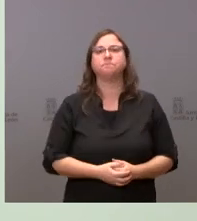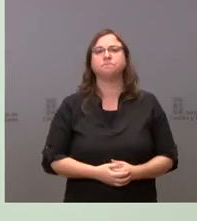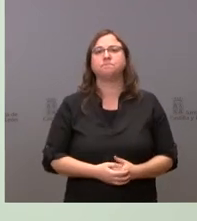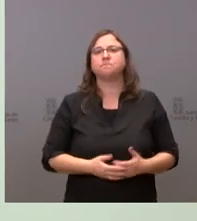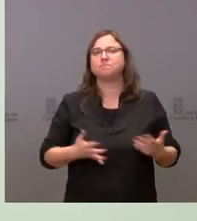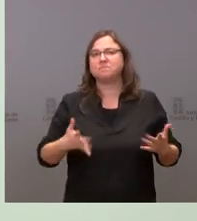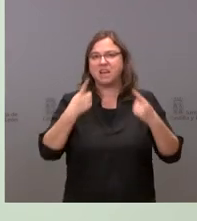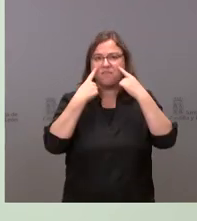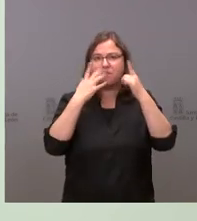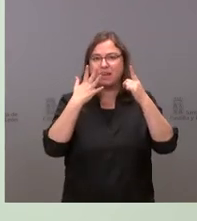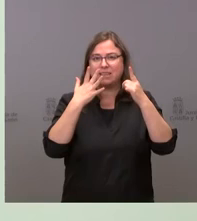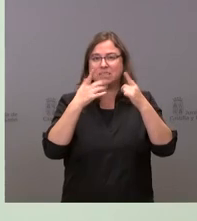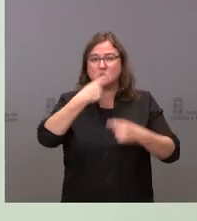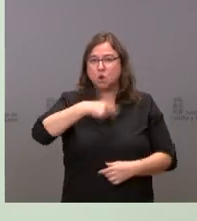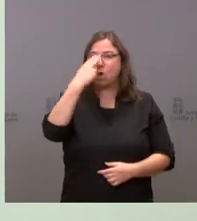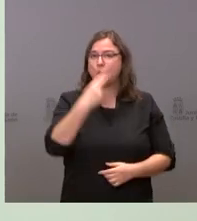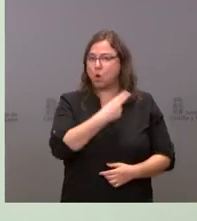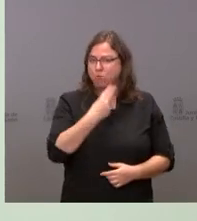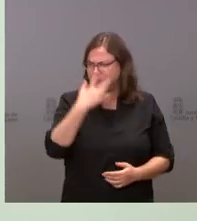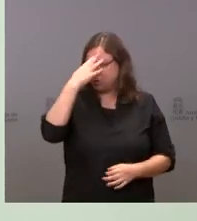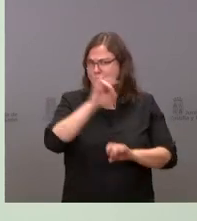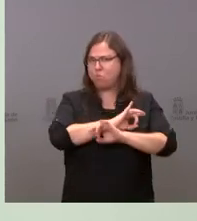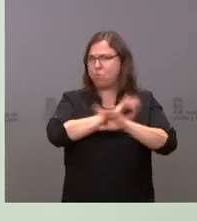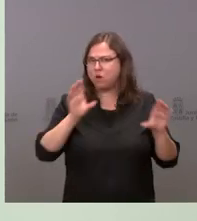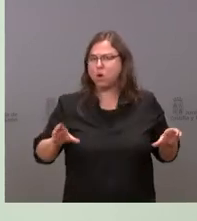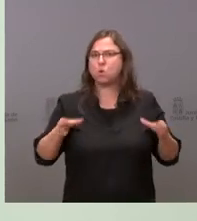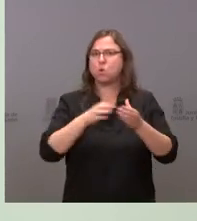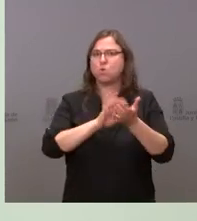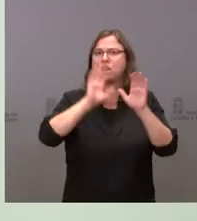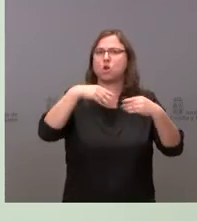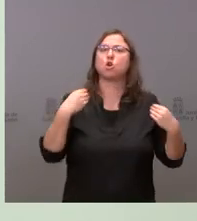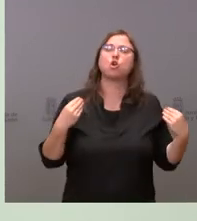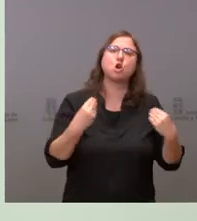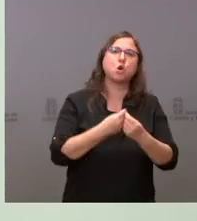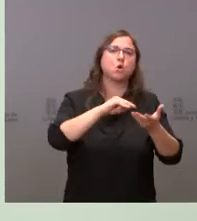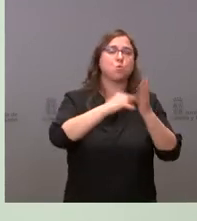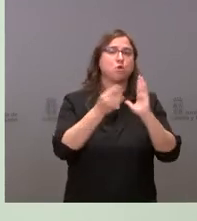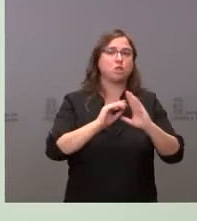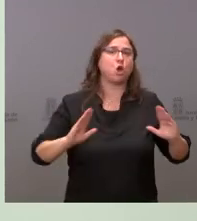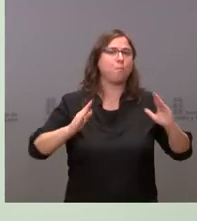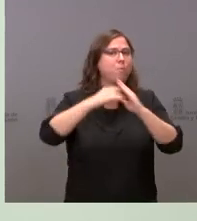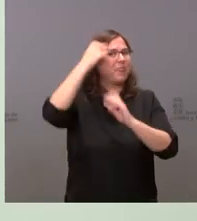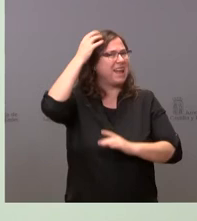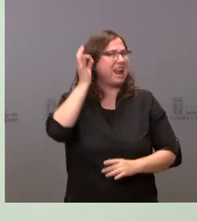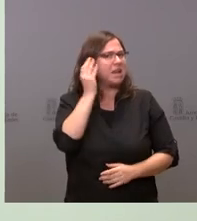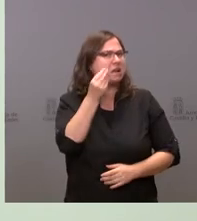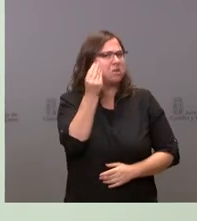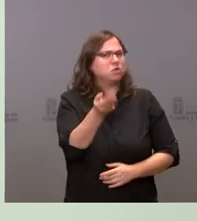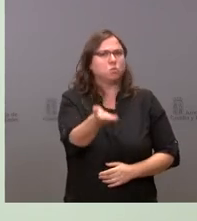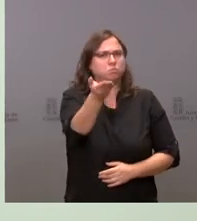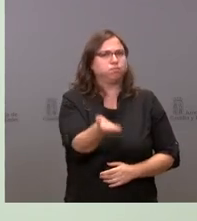fíjese si hay un compromiso claro de la Junta de Castilla y León con este proyecto de Monte la Reina que consideramos importante